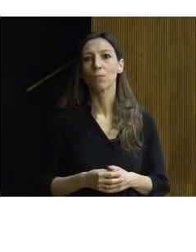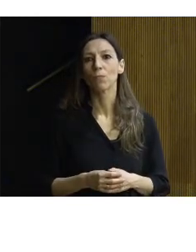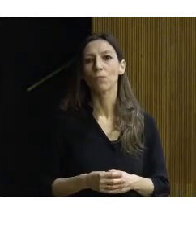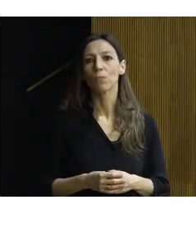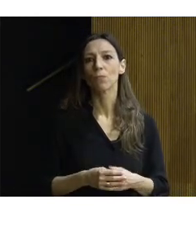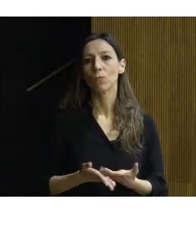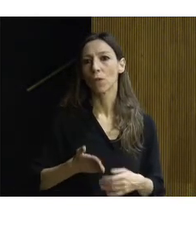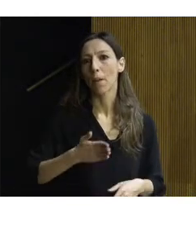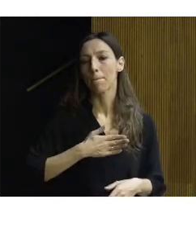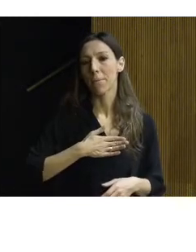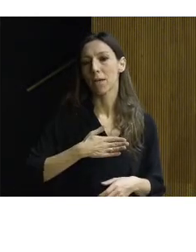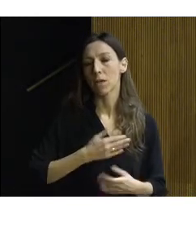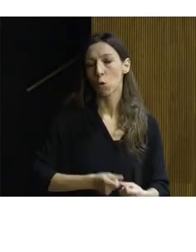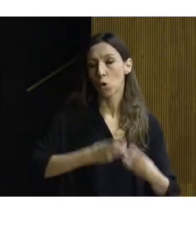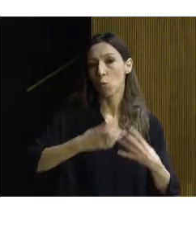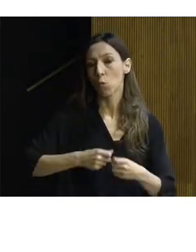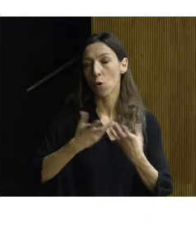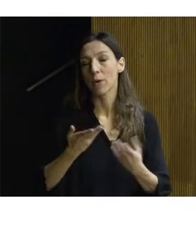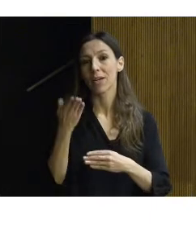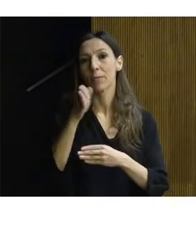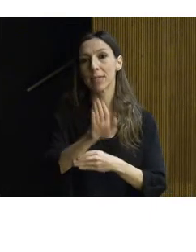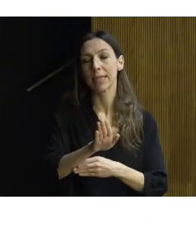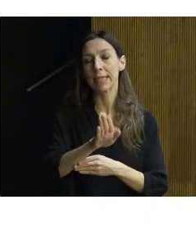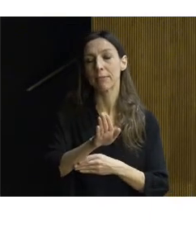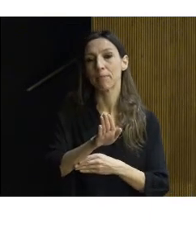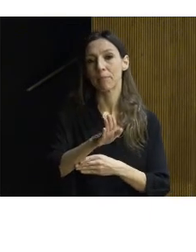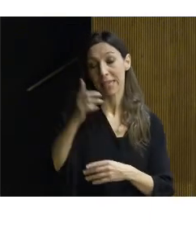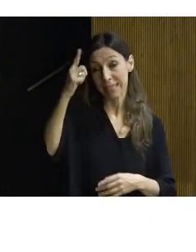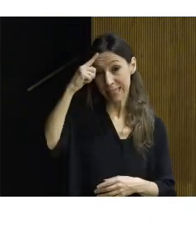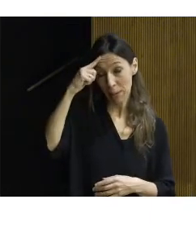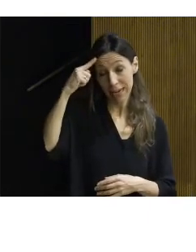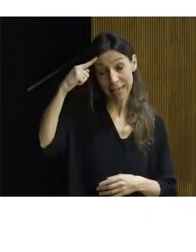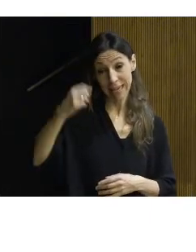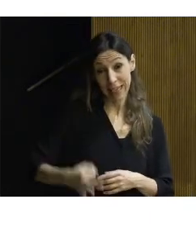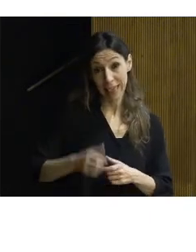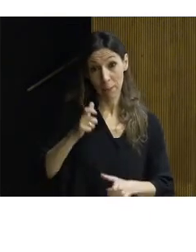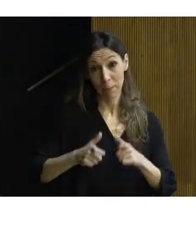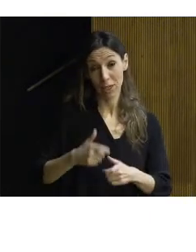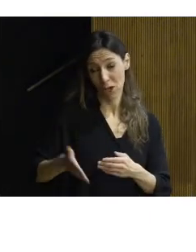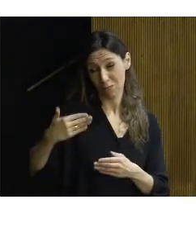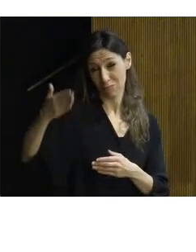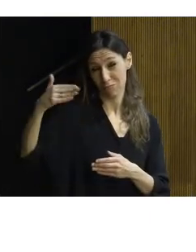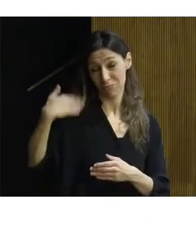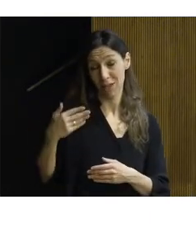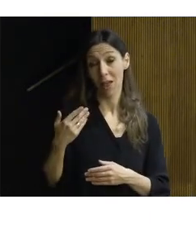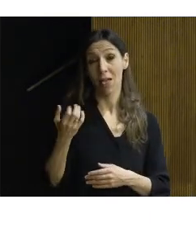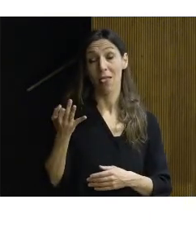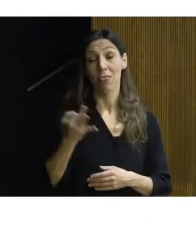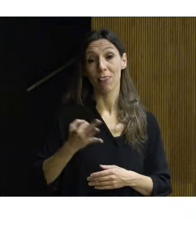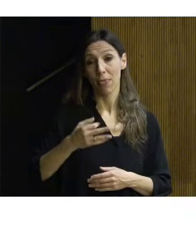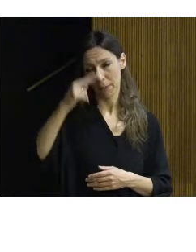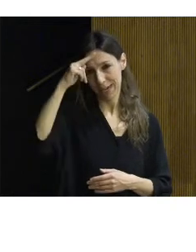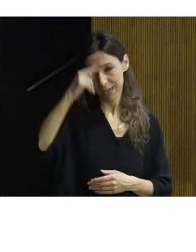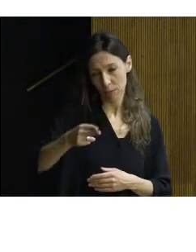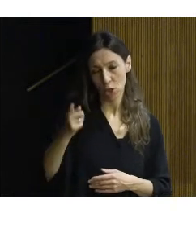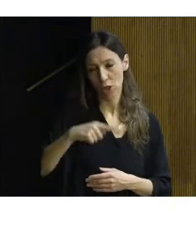El patrimonio inmueble representa el compendio de saberes y creencias de los que nos han precedido, que debemos respetarlos, ponerlos en valor para todos y facilitar